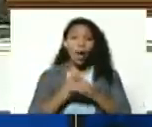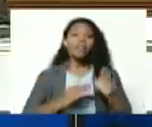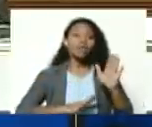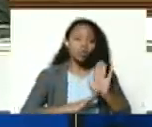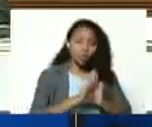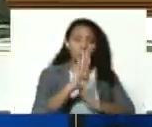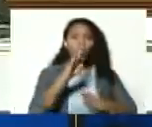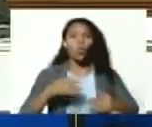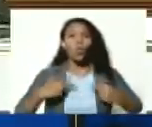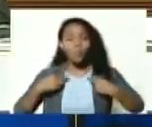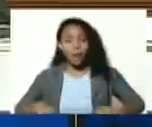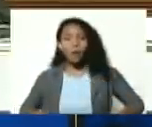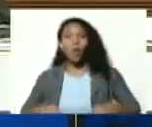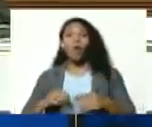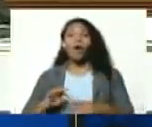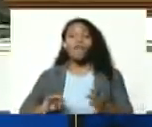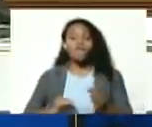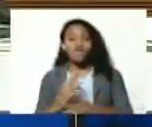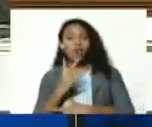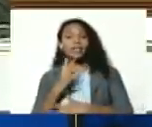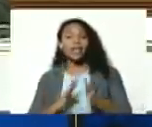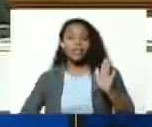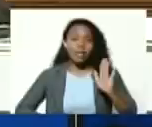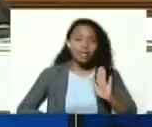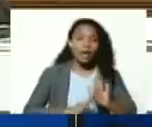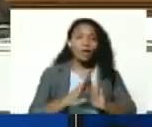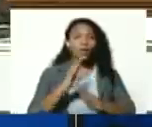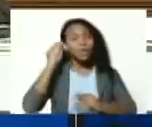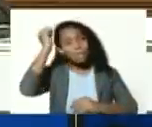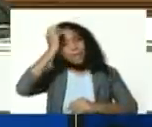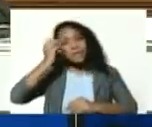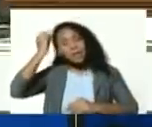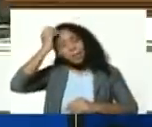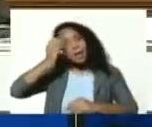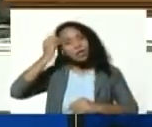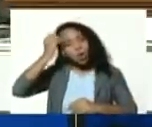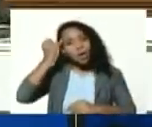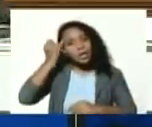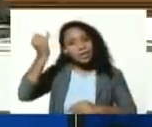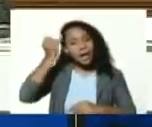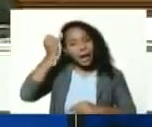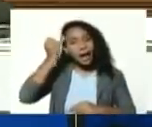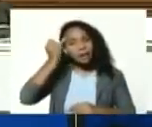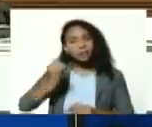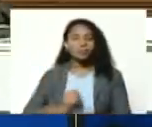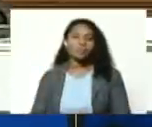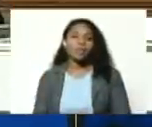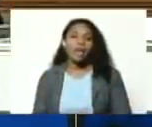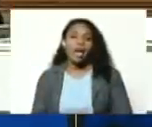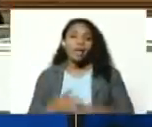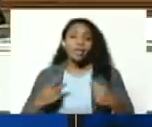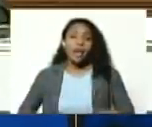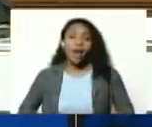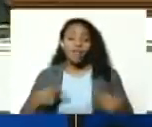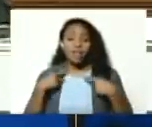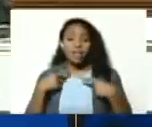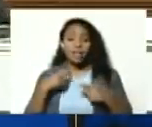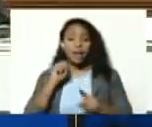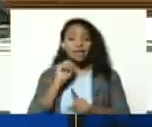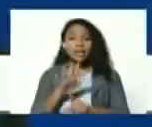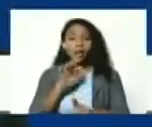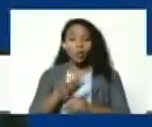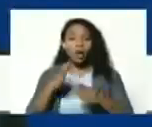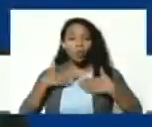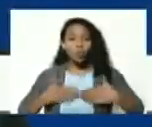es la fuente del desarrollo del pensamiento de las ideas de la vida de las células del